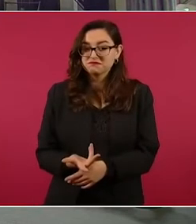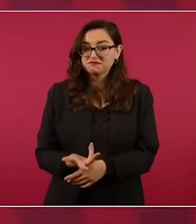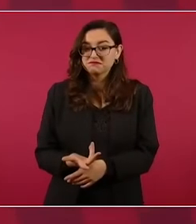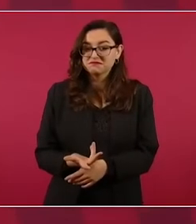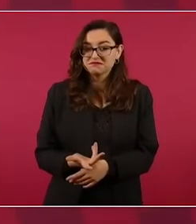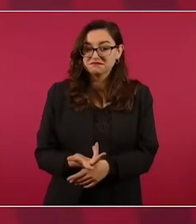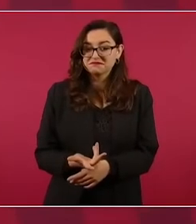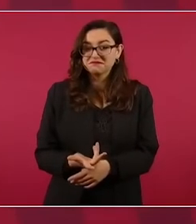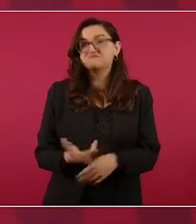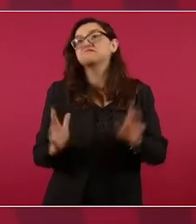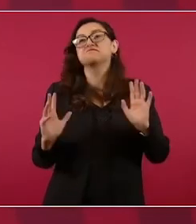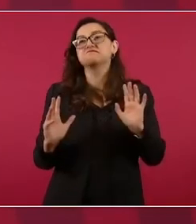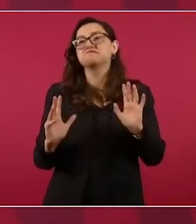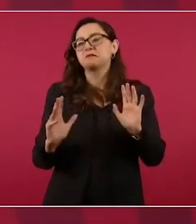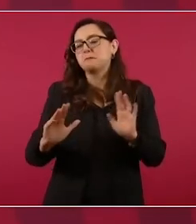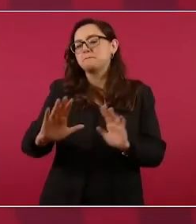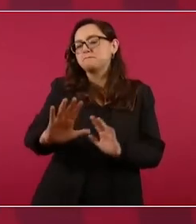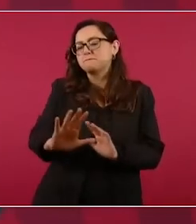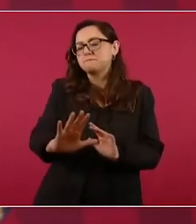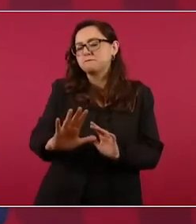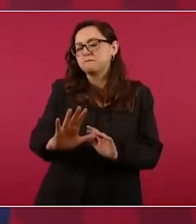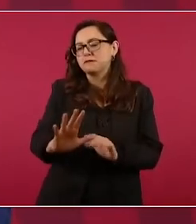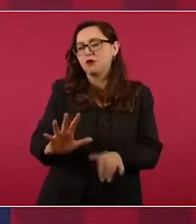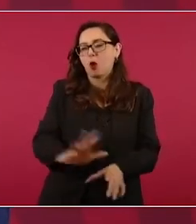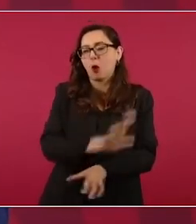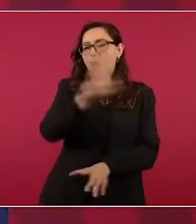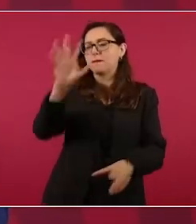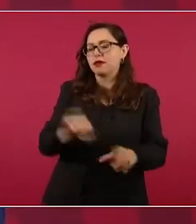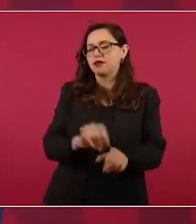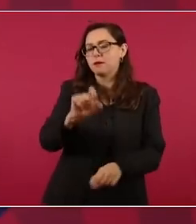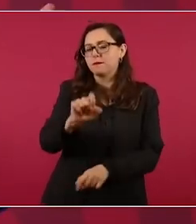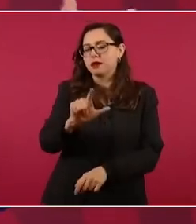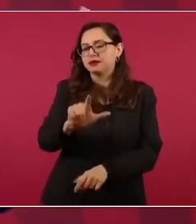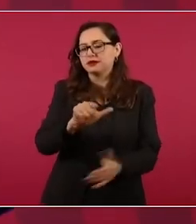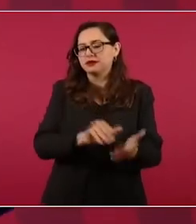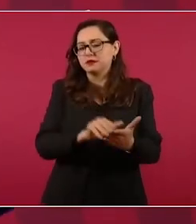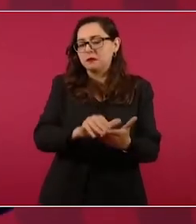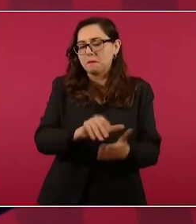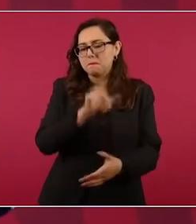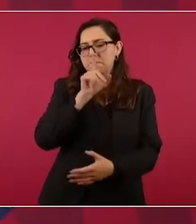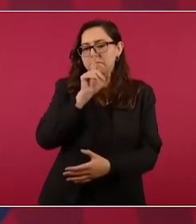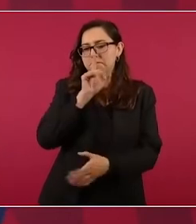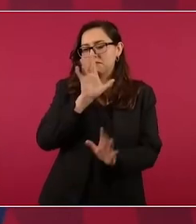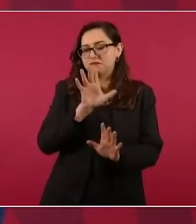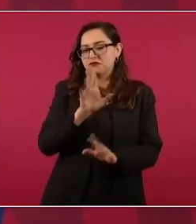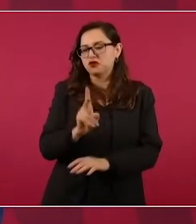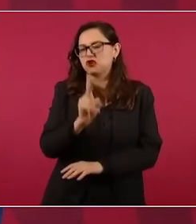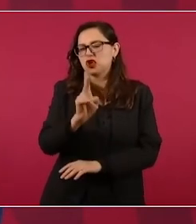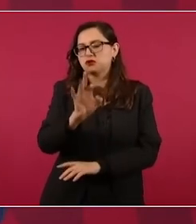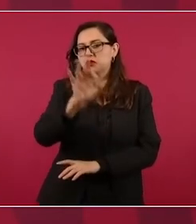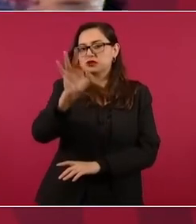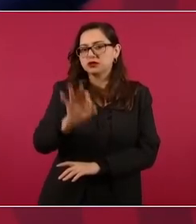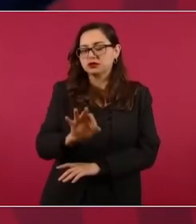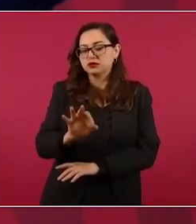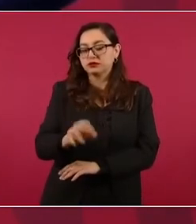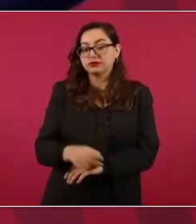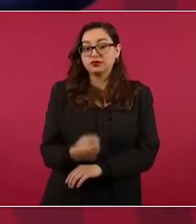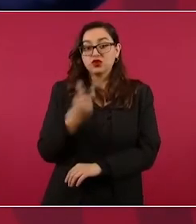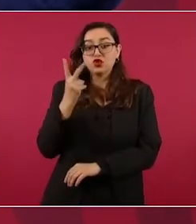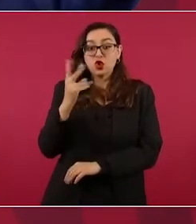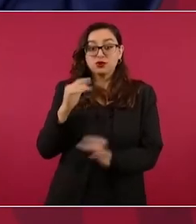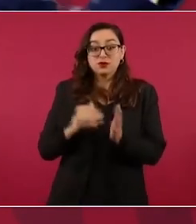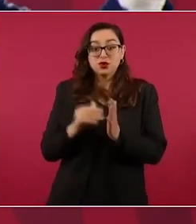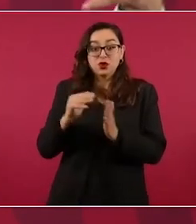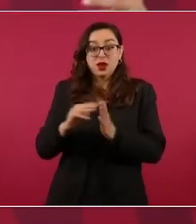sólo el 10 por ciento, son dos millones, 700 mil. Imagínense lo que